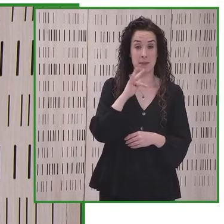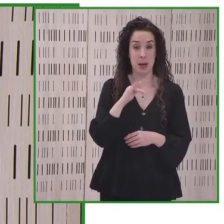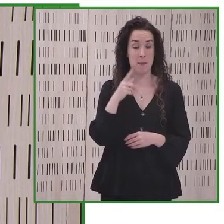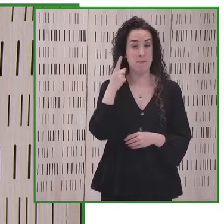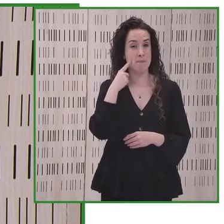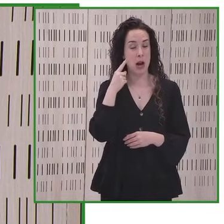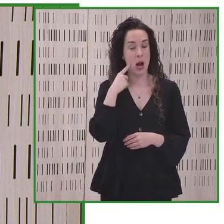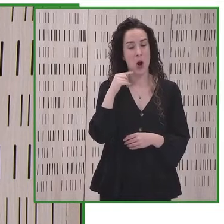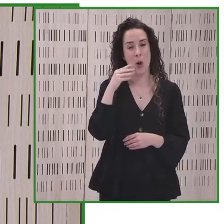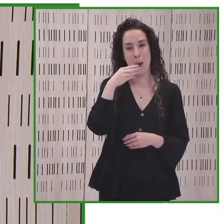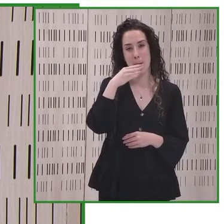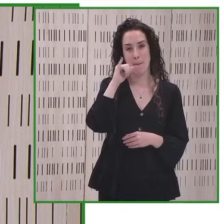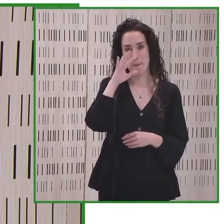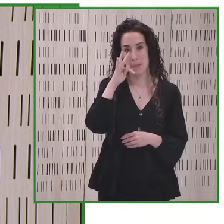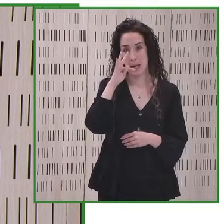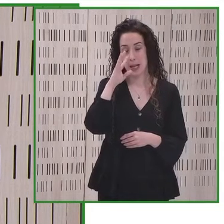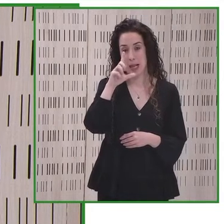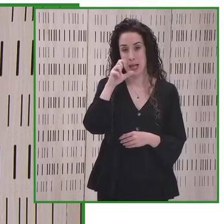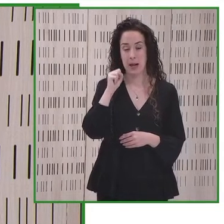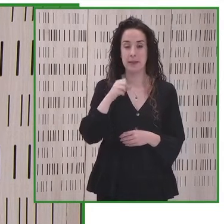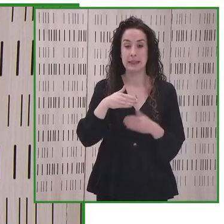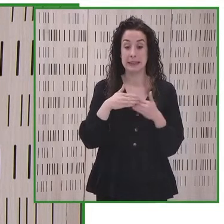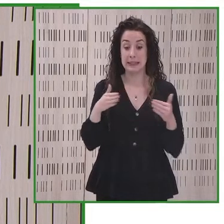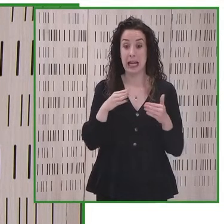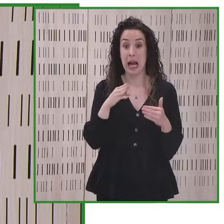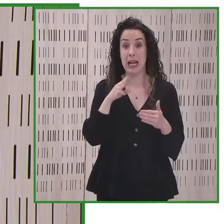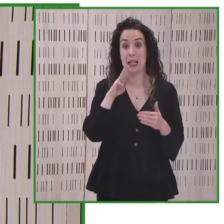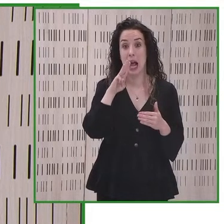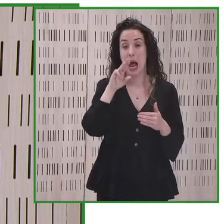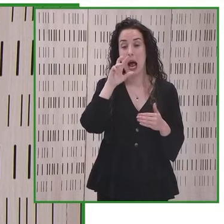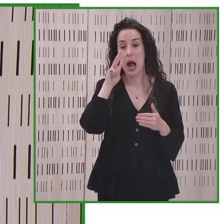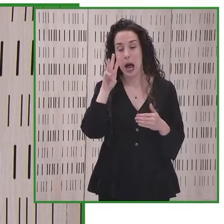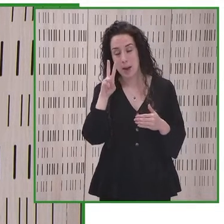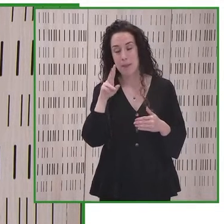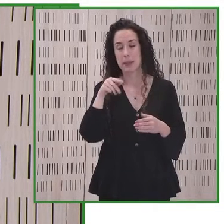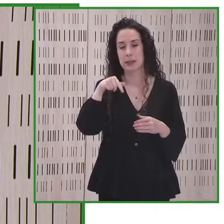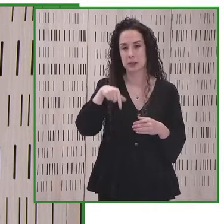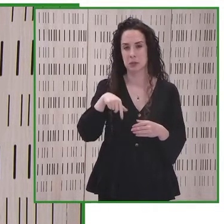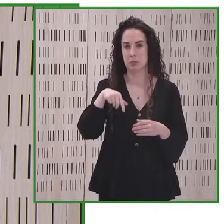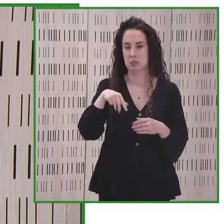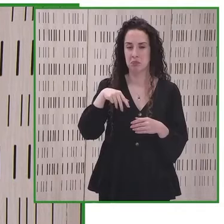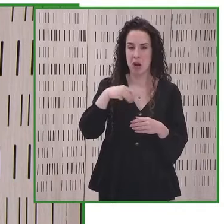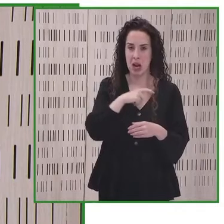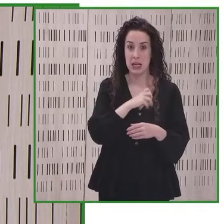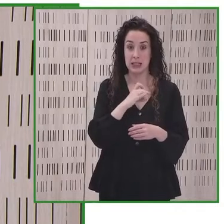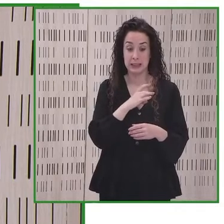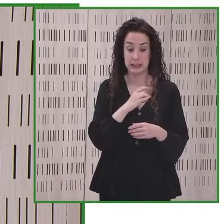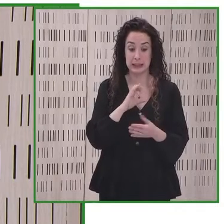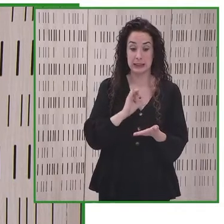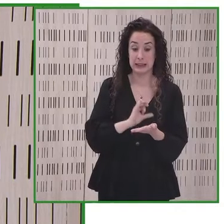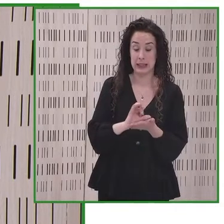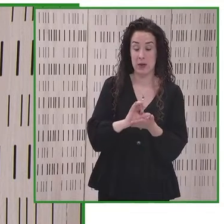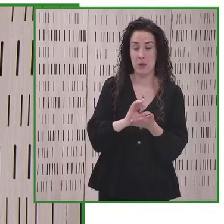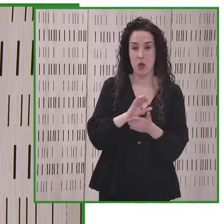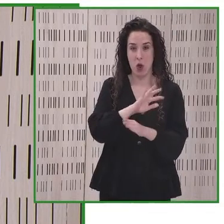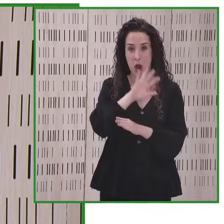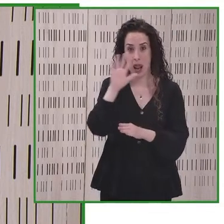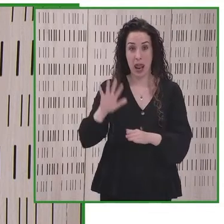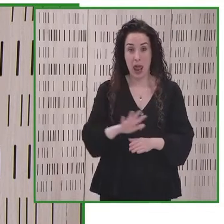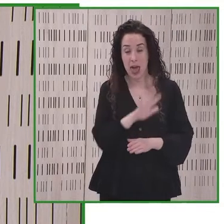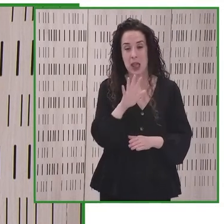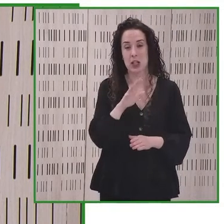Desarrollo BitLab Start Up Chile de Corfo el Ministerio del Trabajo de Chile el Servicio Nacional de Turismo de Chile